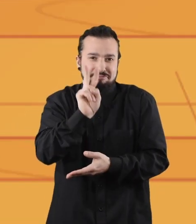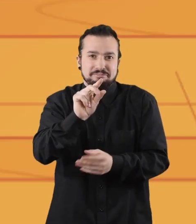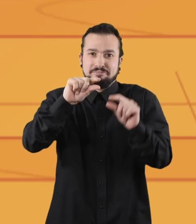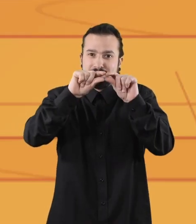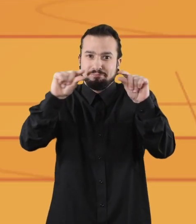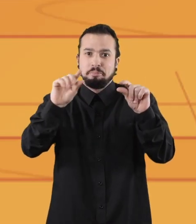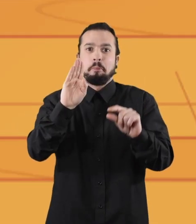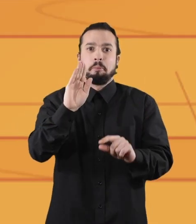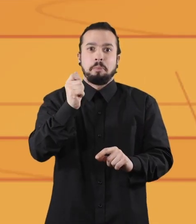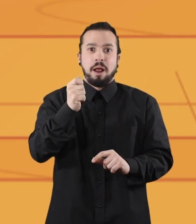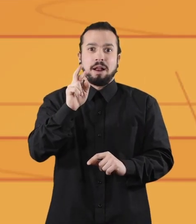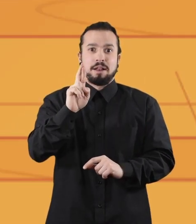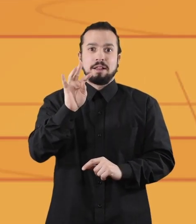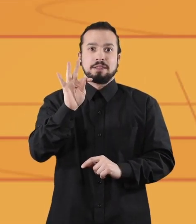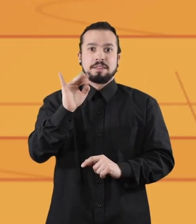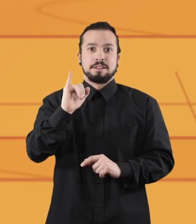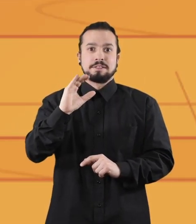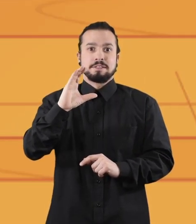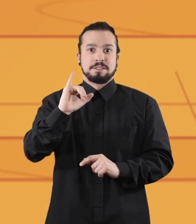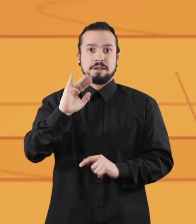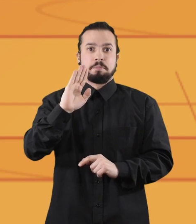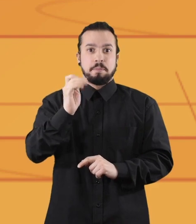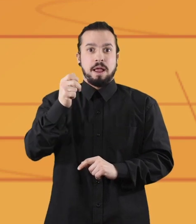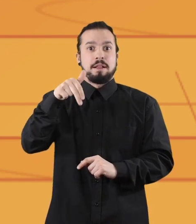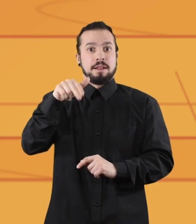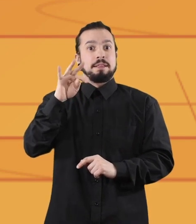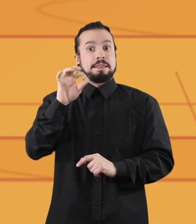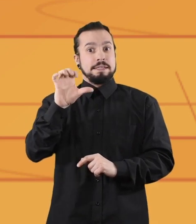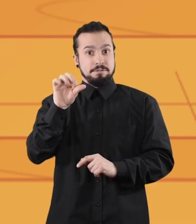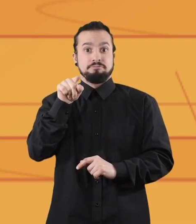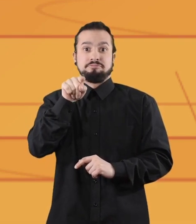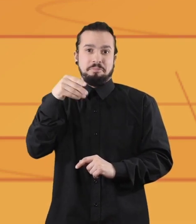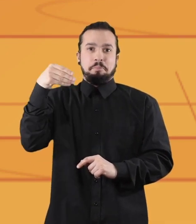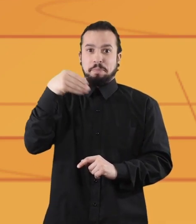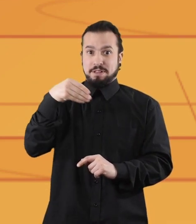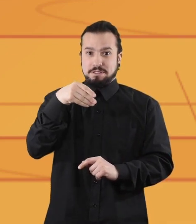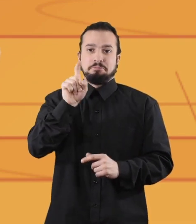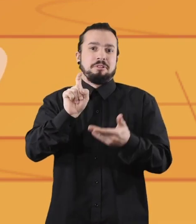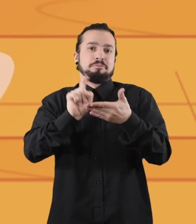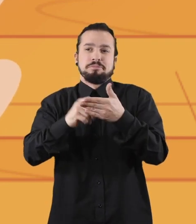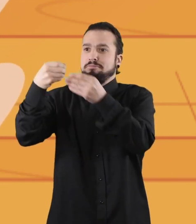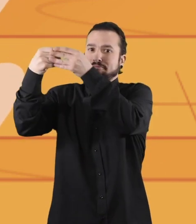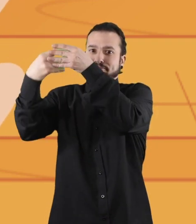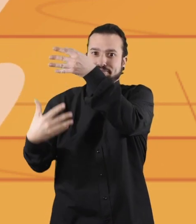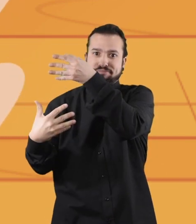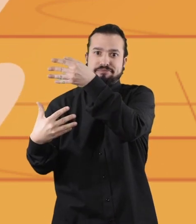El botón Participantes te servirá para ver la lista de personas presentes.